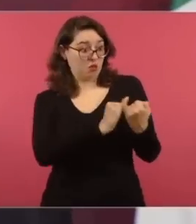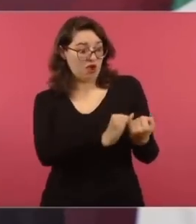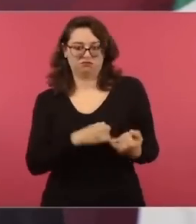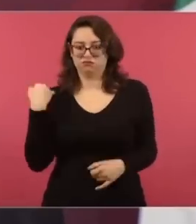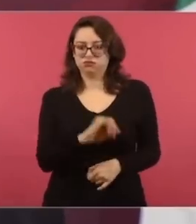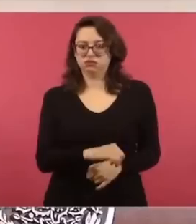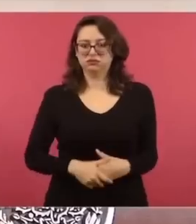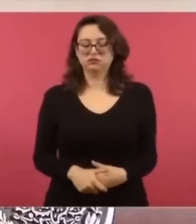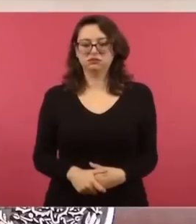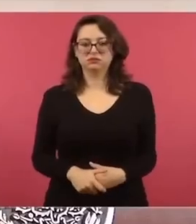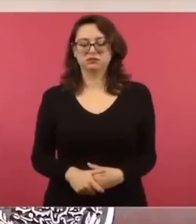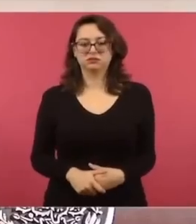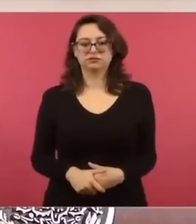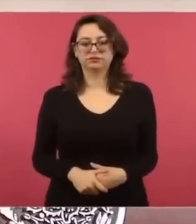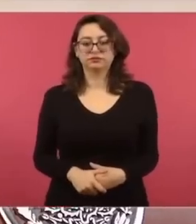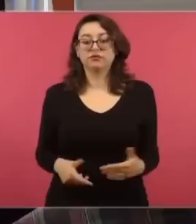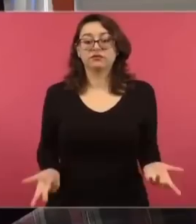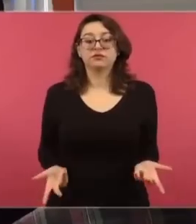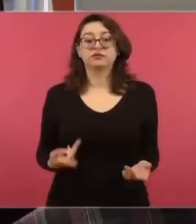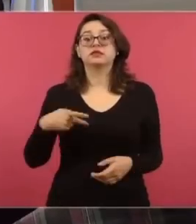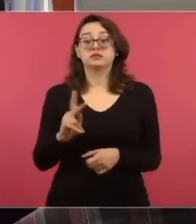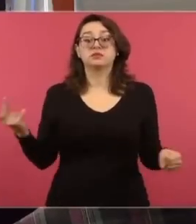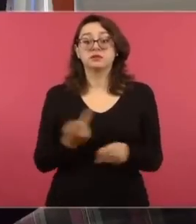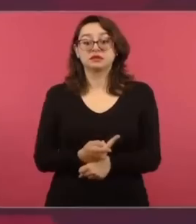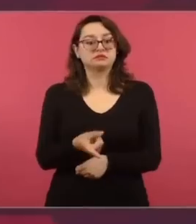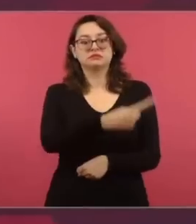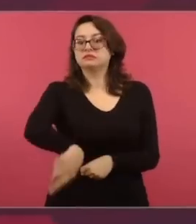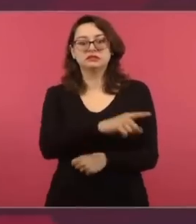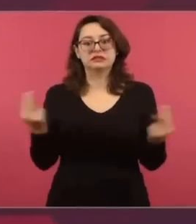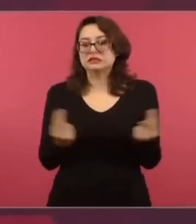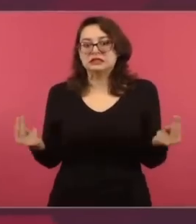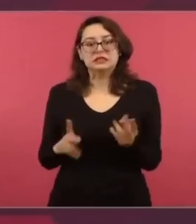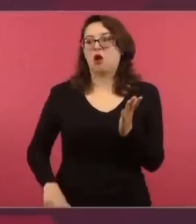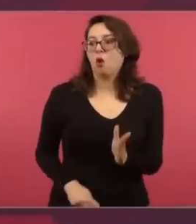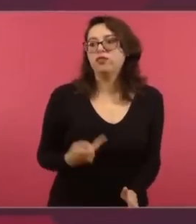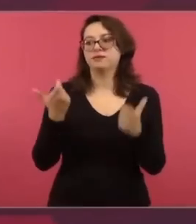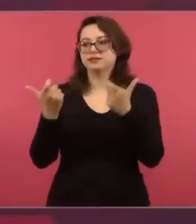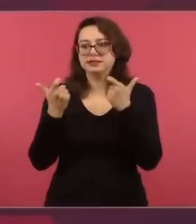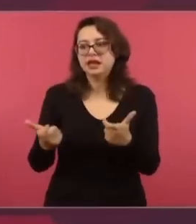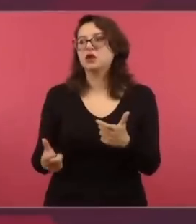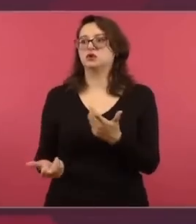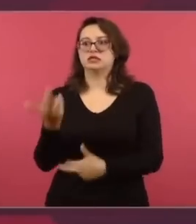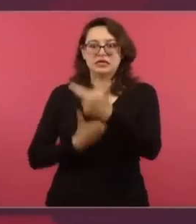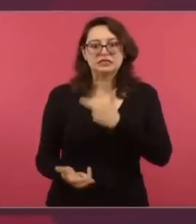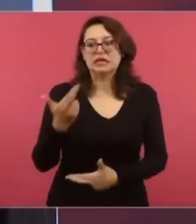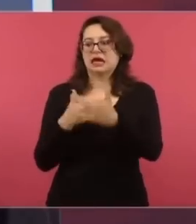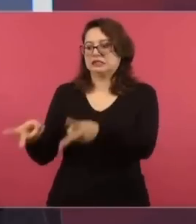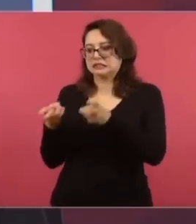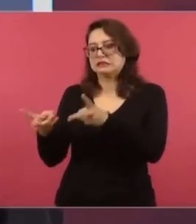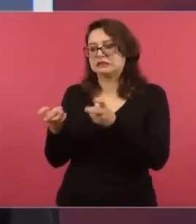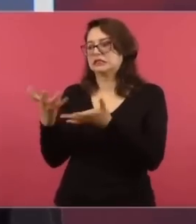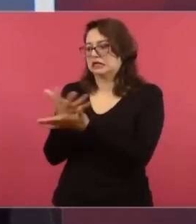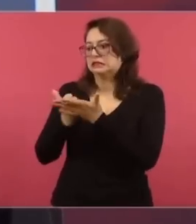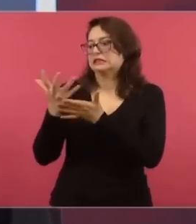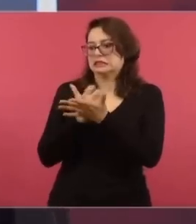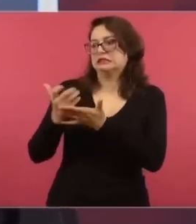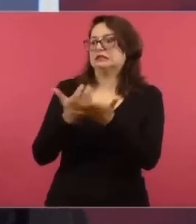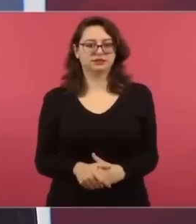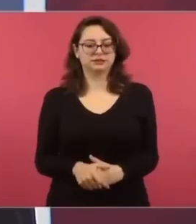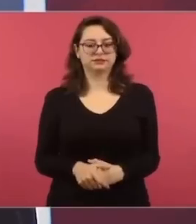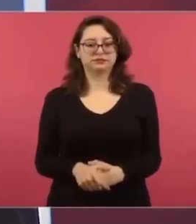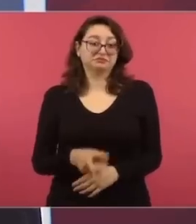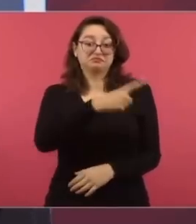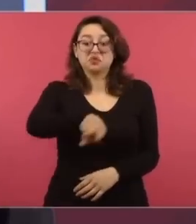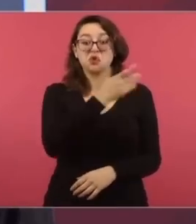ellos. Pero todo es por el hambre del dinero. Todo. Es porque estaban acostumbrados a robar, a saquear.